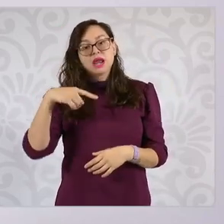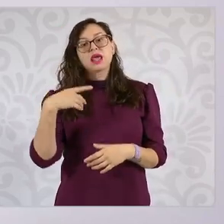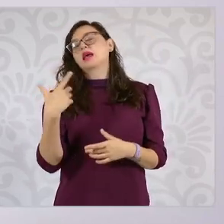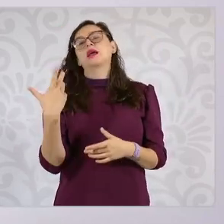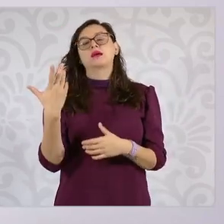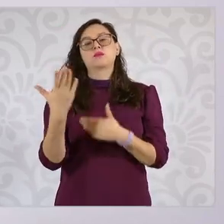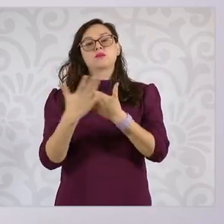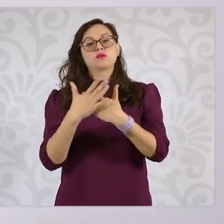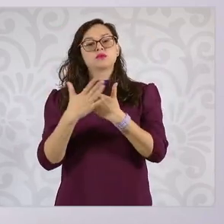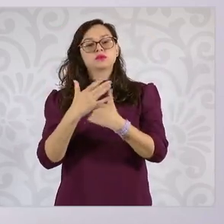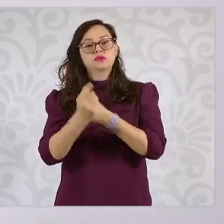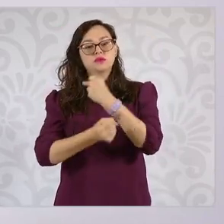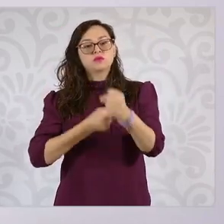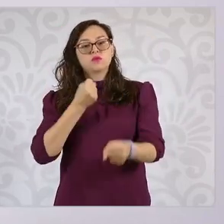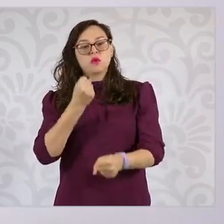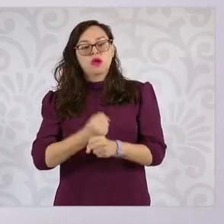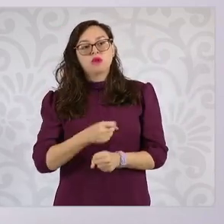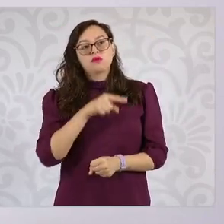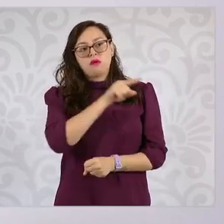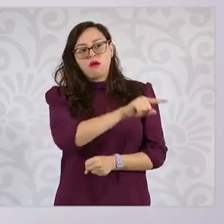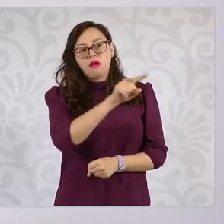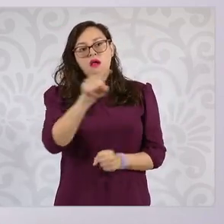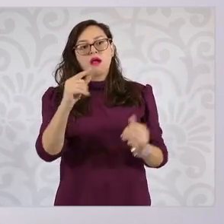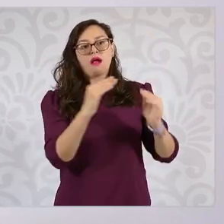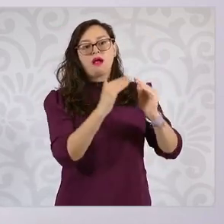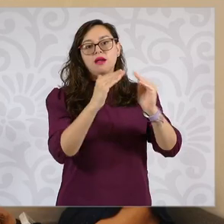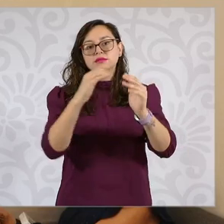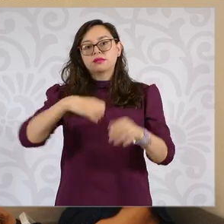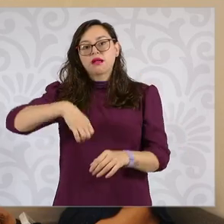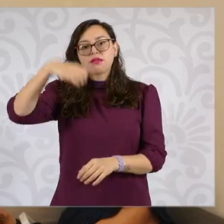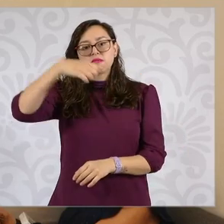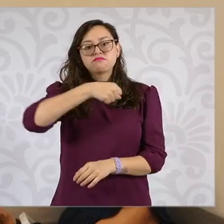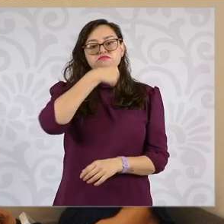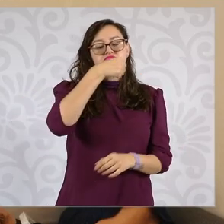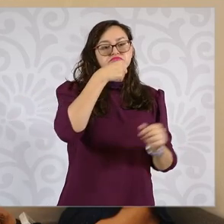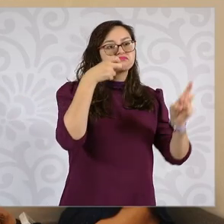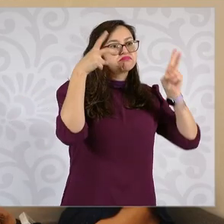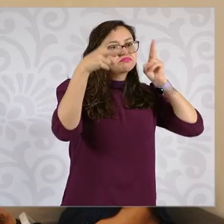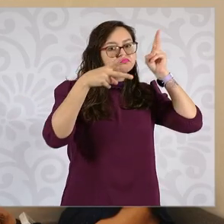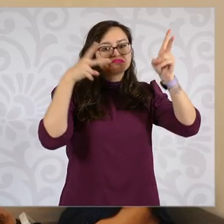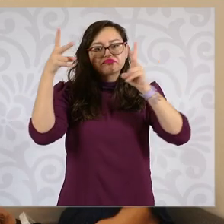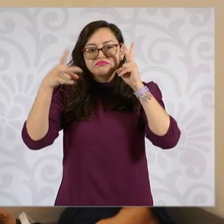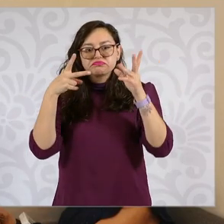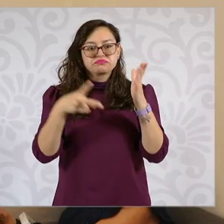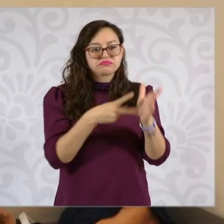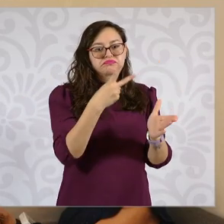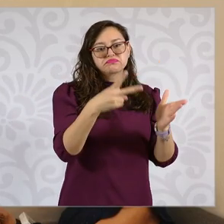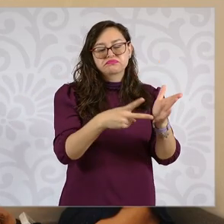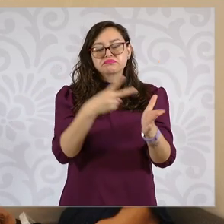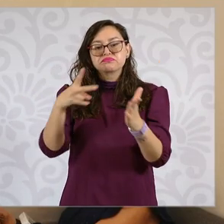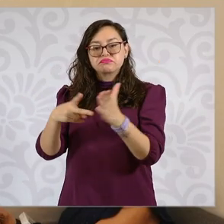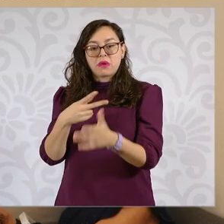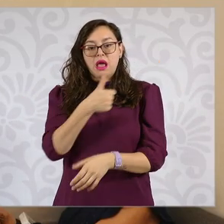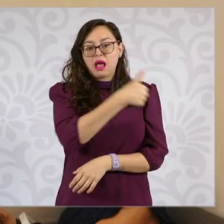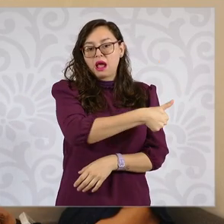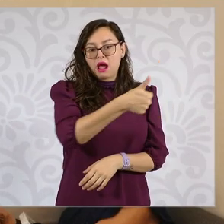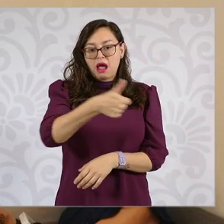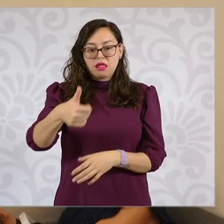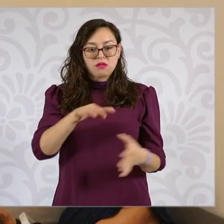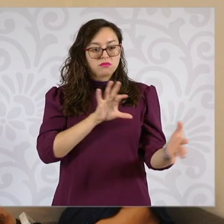que se harán cada dos meses, se harán periódicamente y se va a hacer un tratamiento personalizado a cada